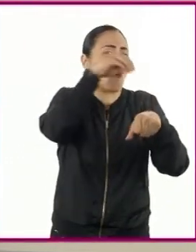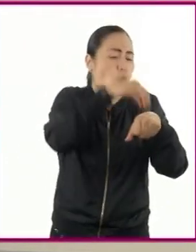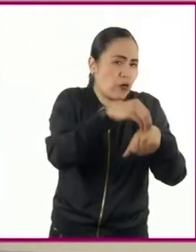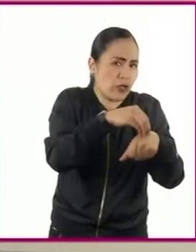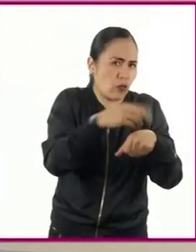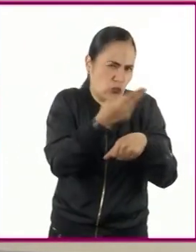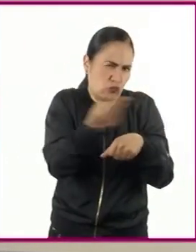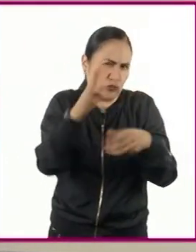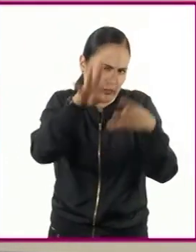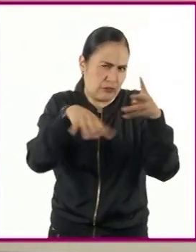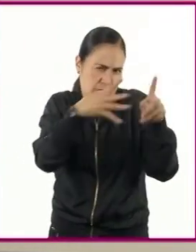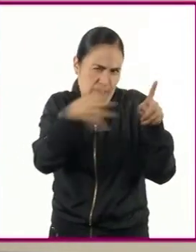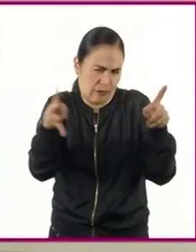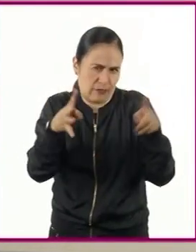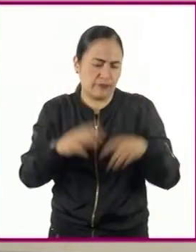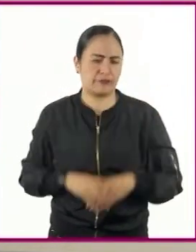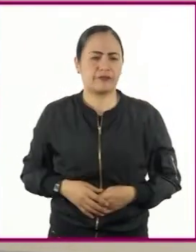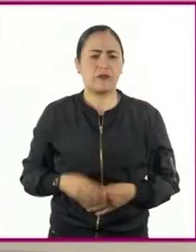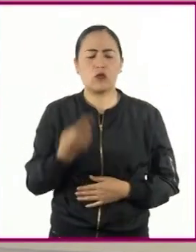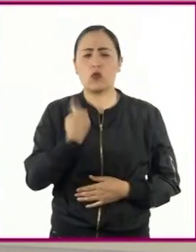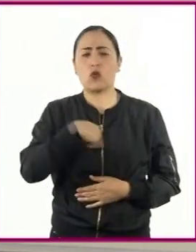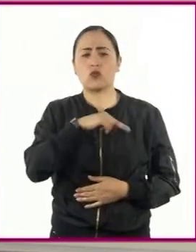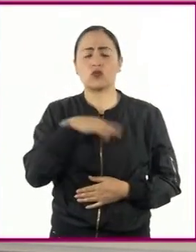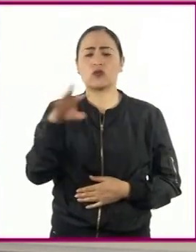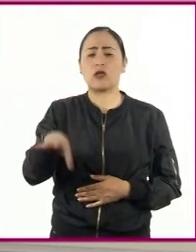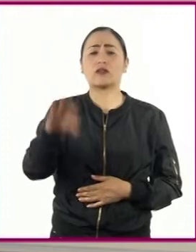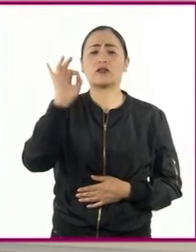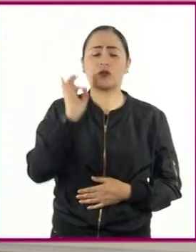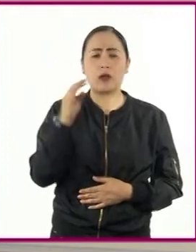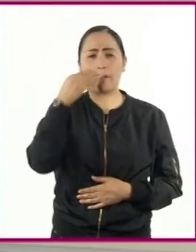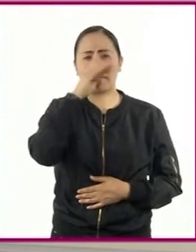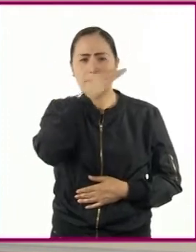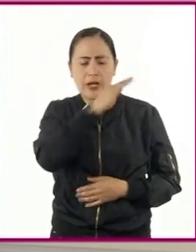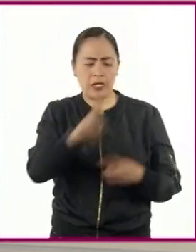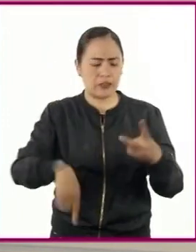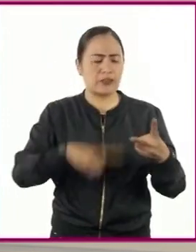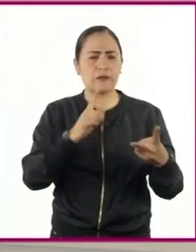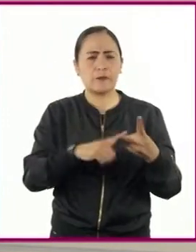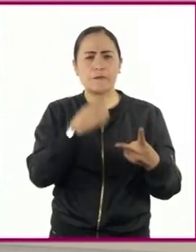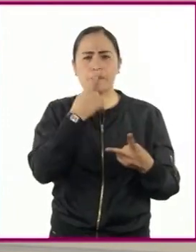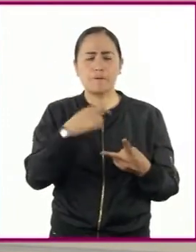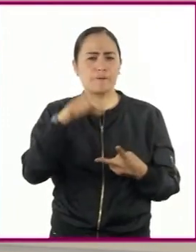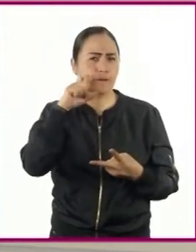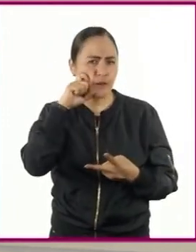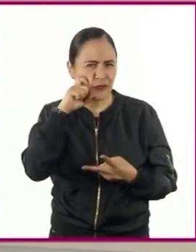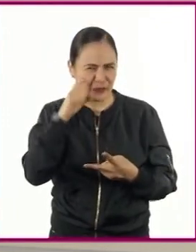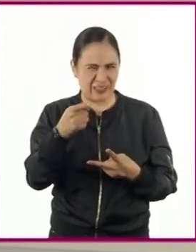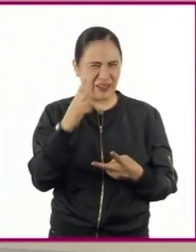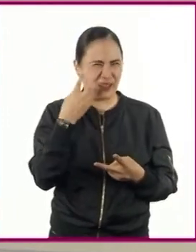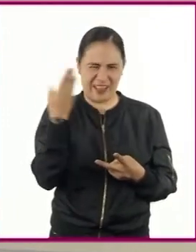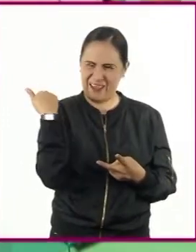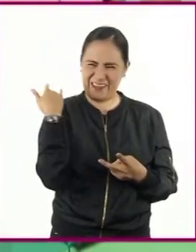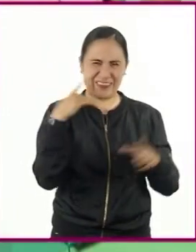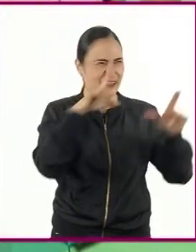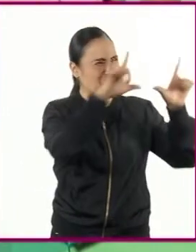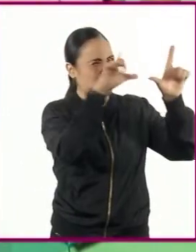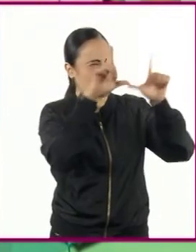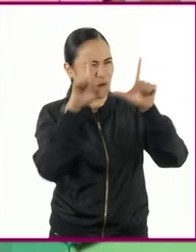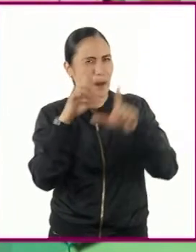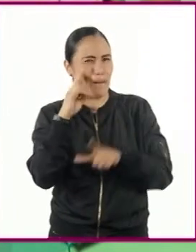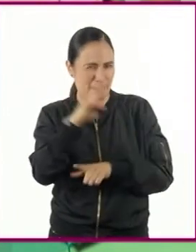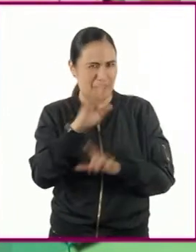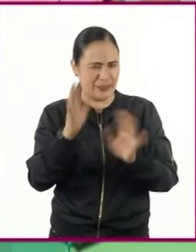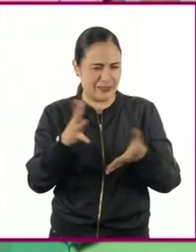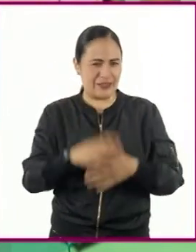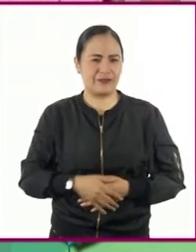Por ejemplo, nosotros escogimos al maíz y al jitomate que ya vimos en la galería transgénica. Al